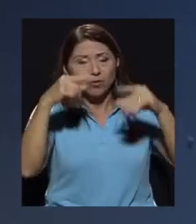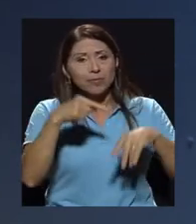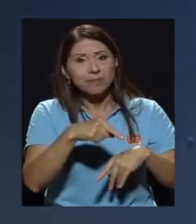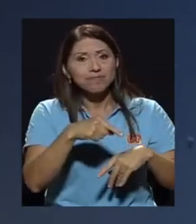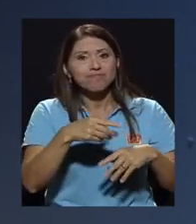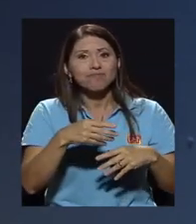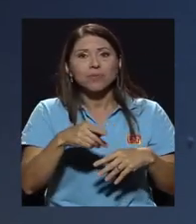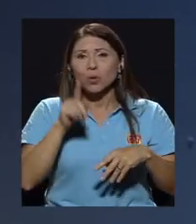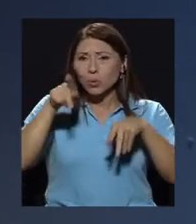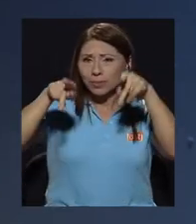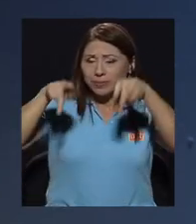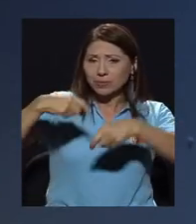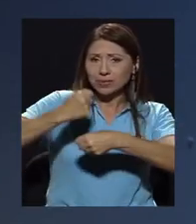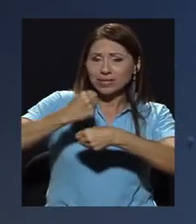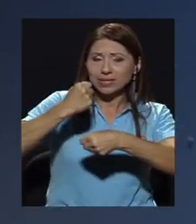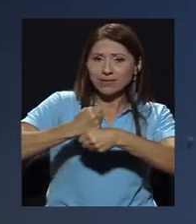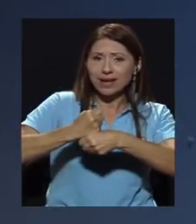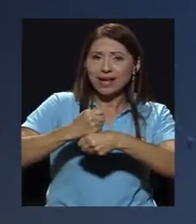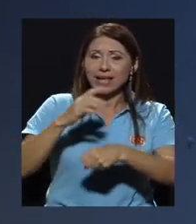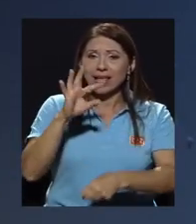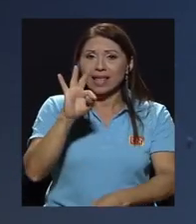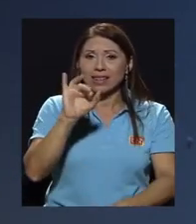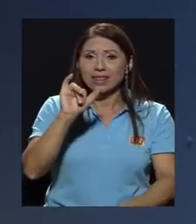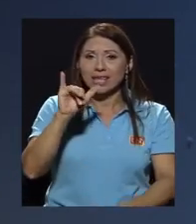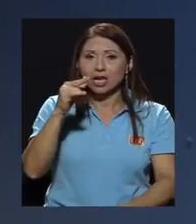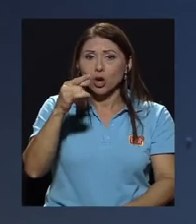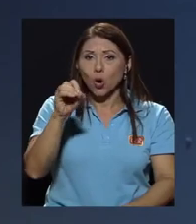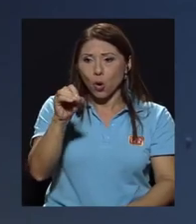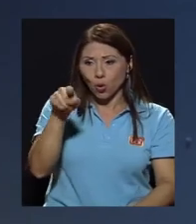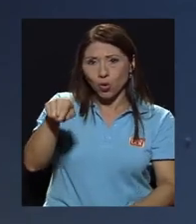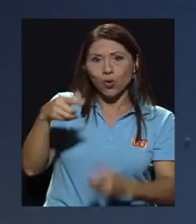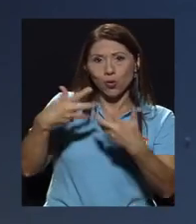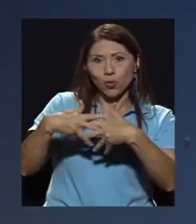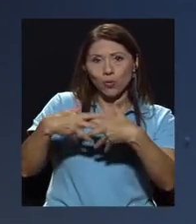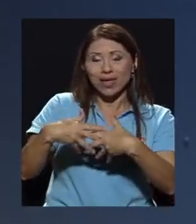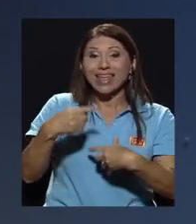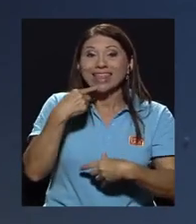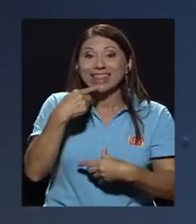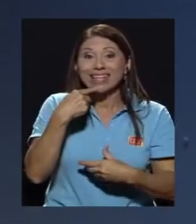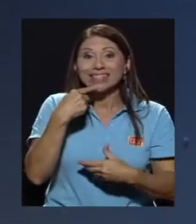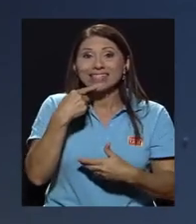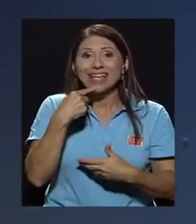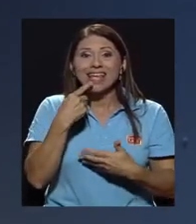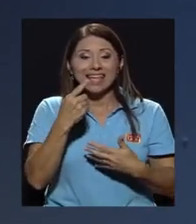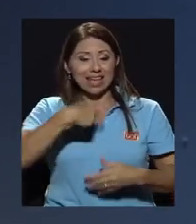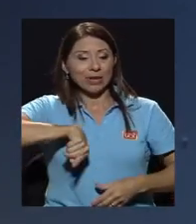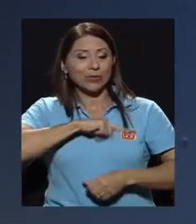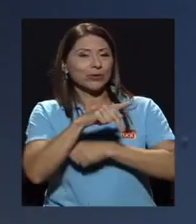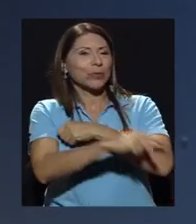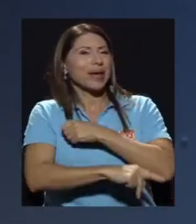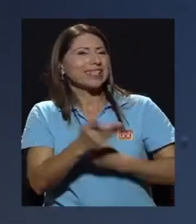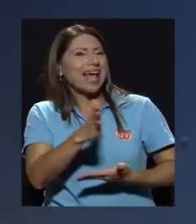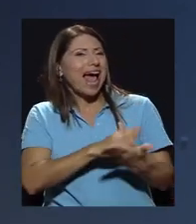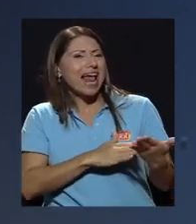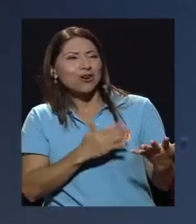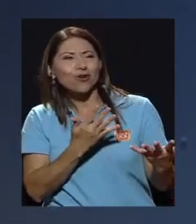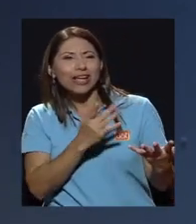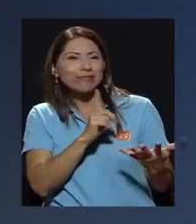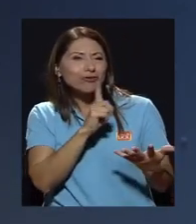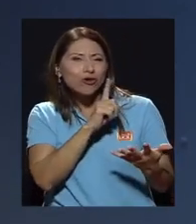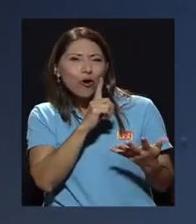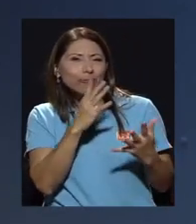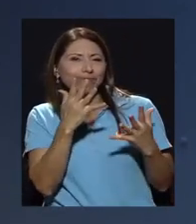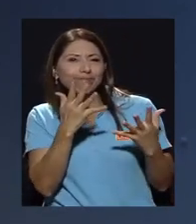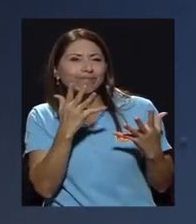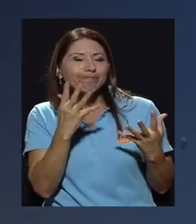un personero de Tigo señala precisamente que algo que le quita atractivo a nuestro país es precisamente que